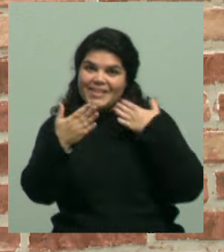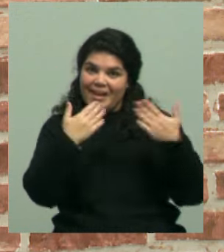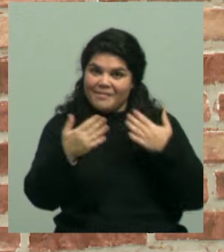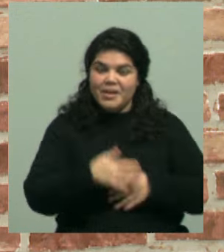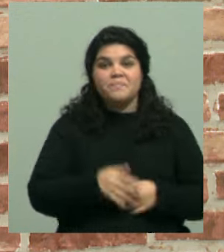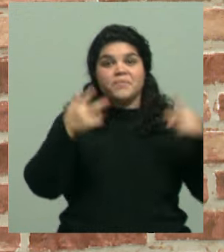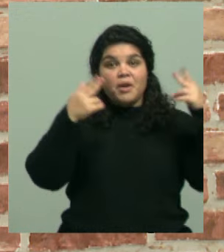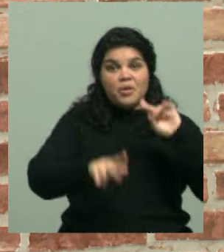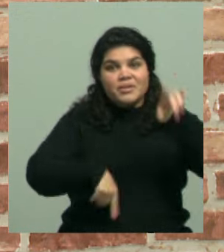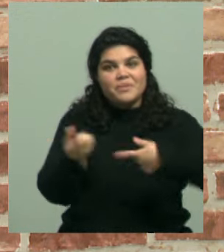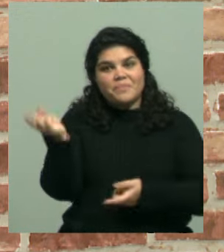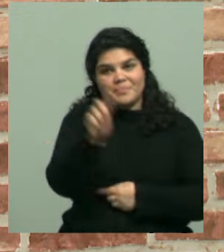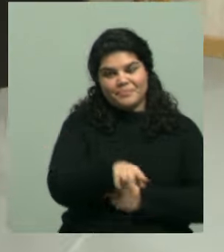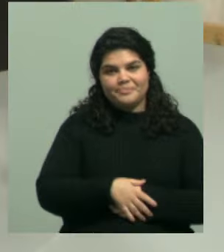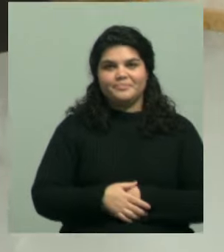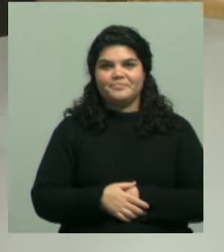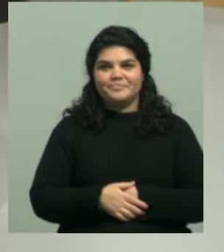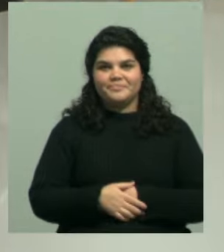vamos a la pausa enseguida regresamos.